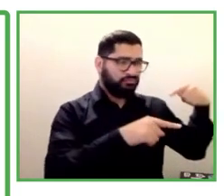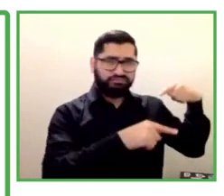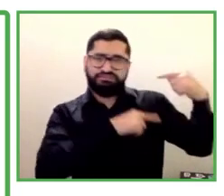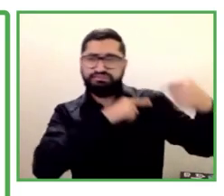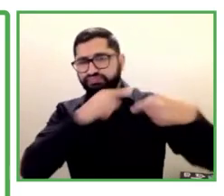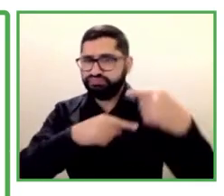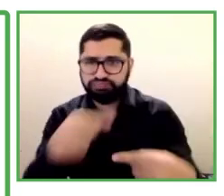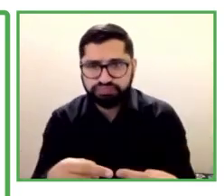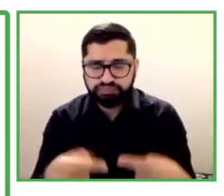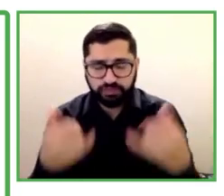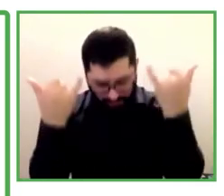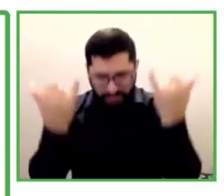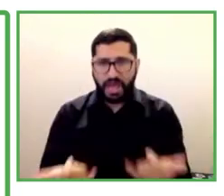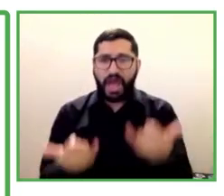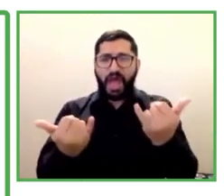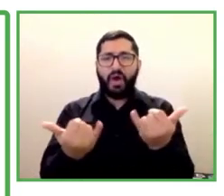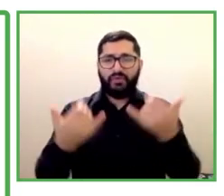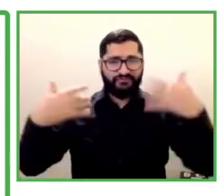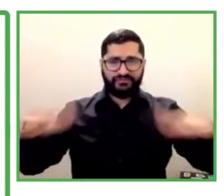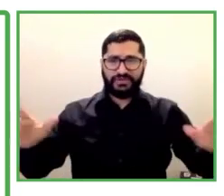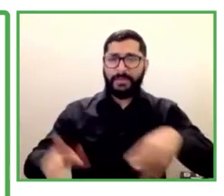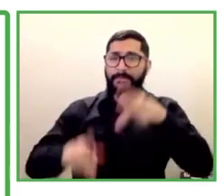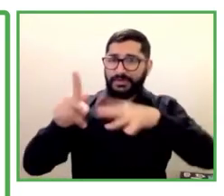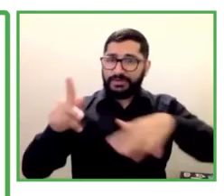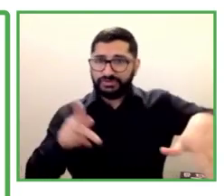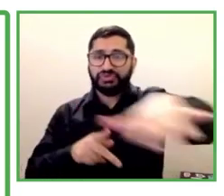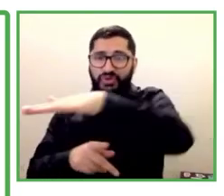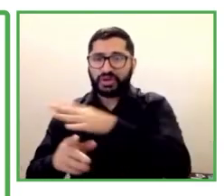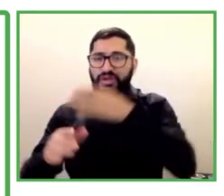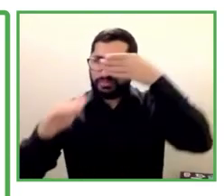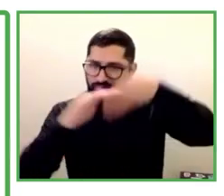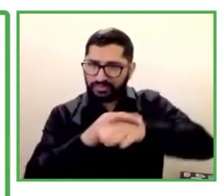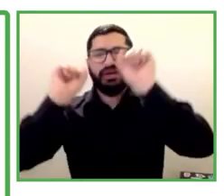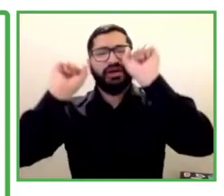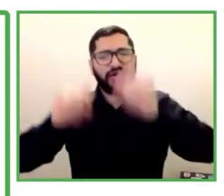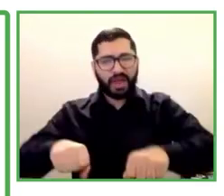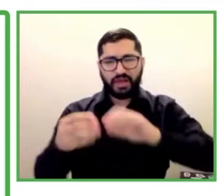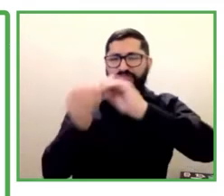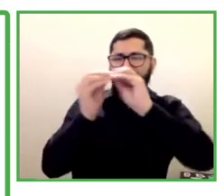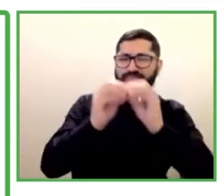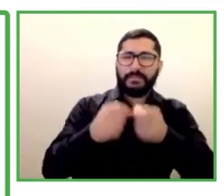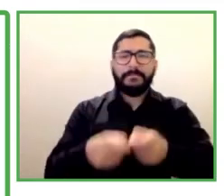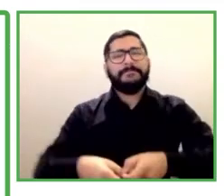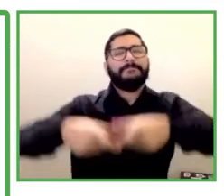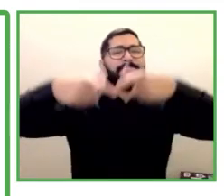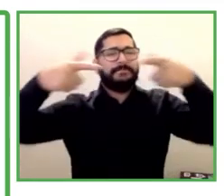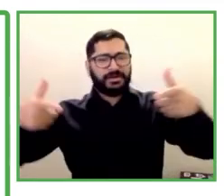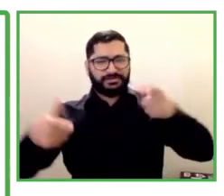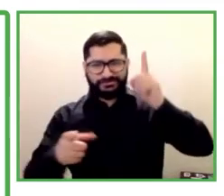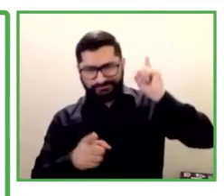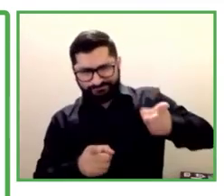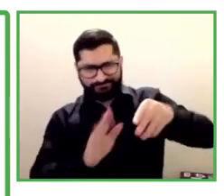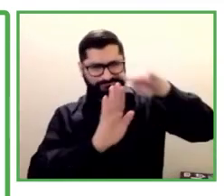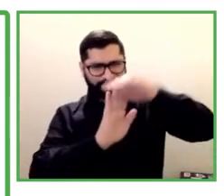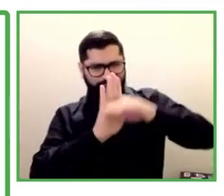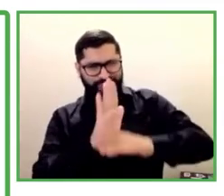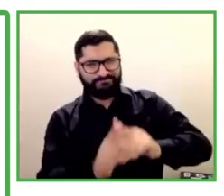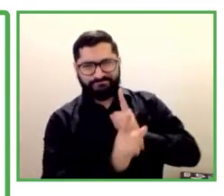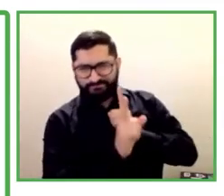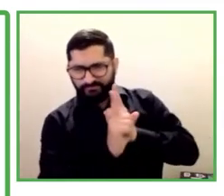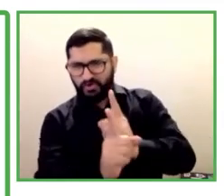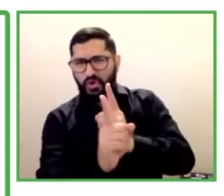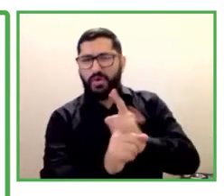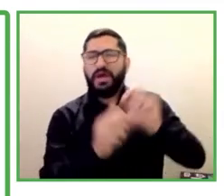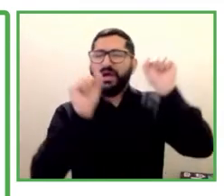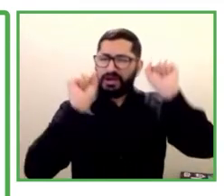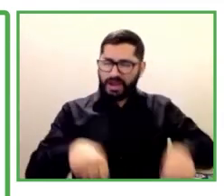accesibilidad van a realizar un aumento drástico para que más personas se puedan beneficiar. Nuestra metodología ahora está completamente